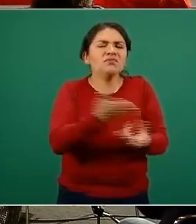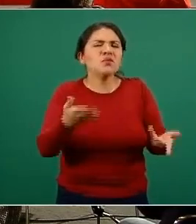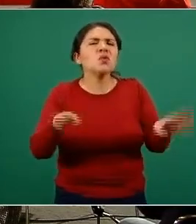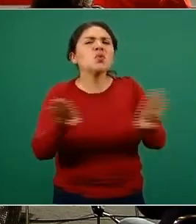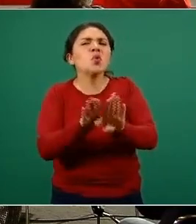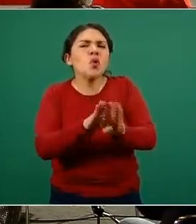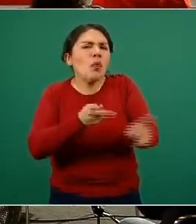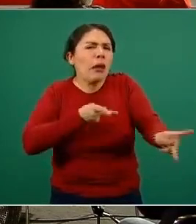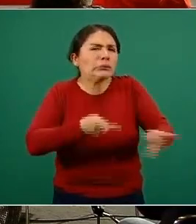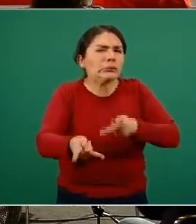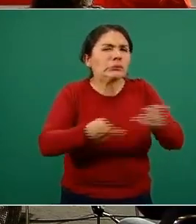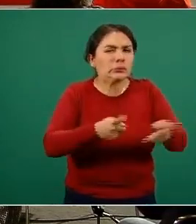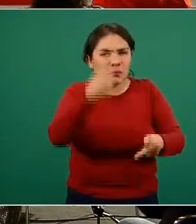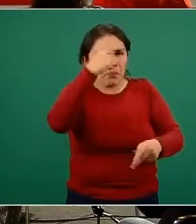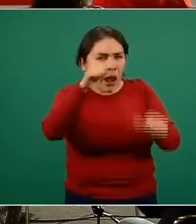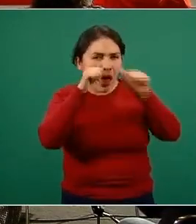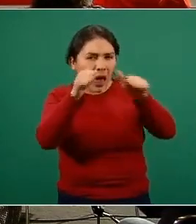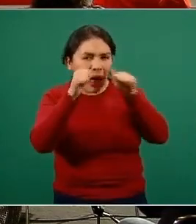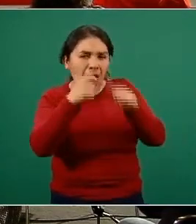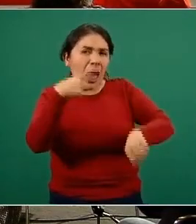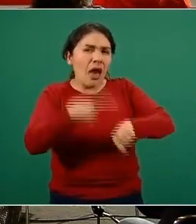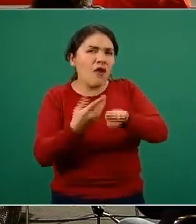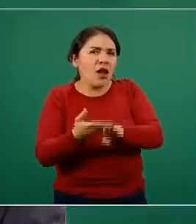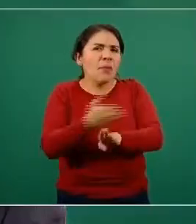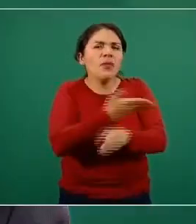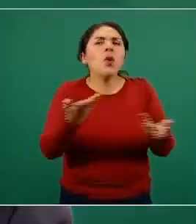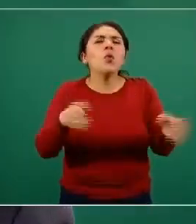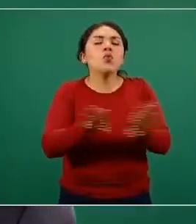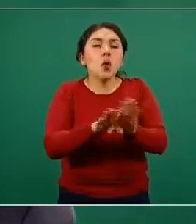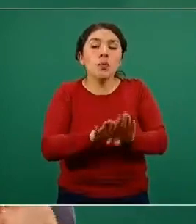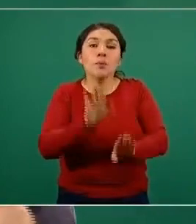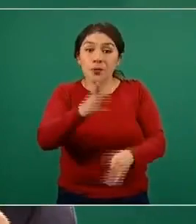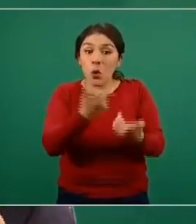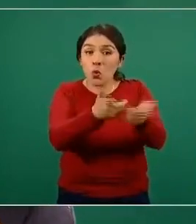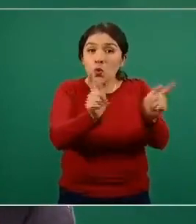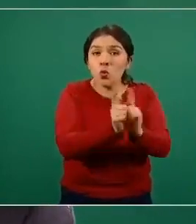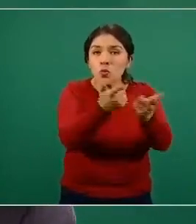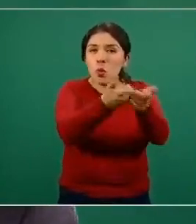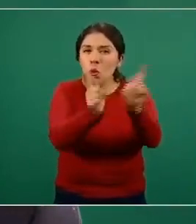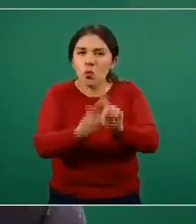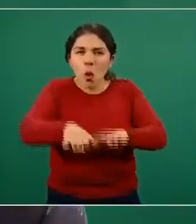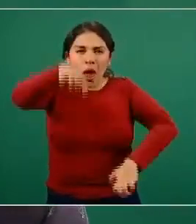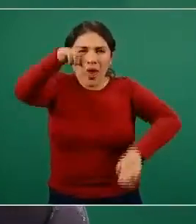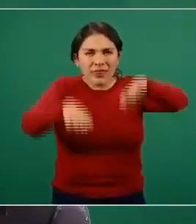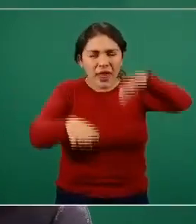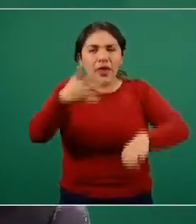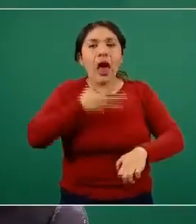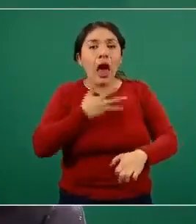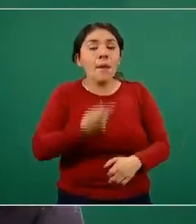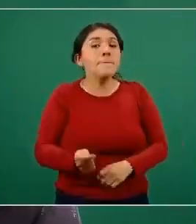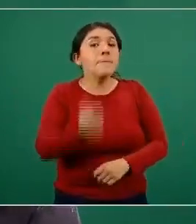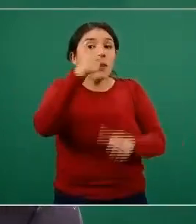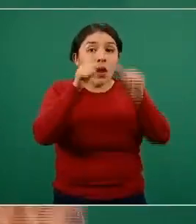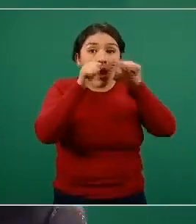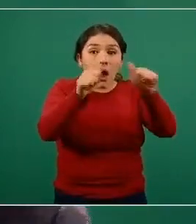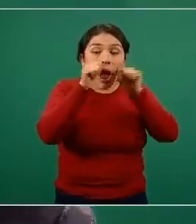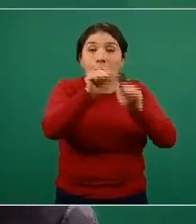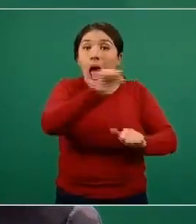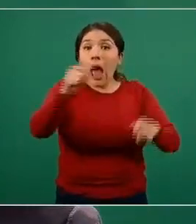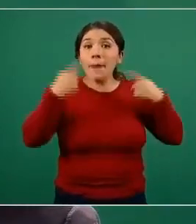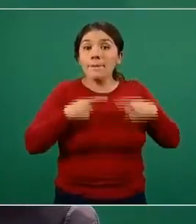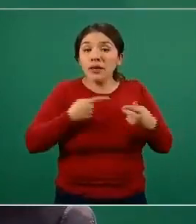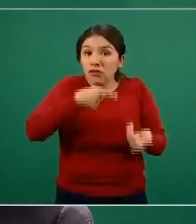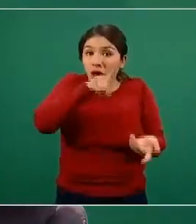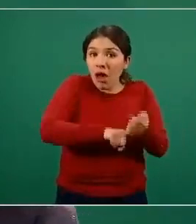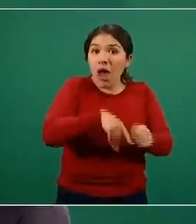este criterio de comorbilidad? En cada grupo de edad tienen prioridad las personas con